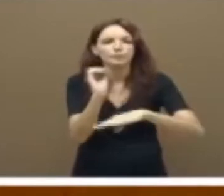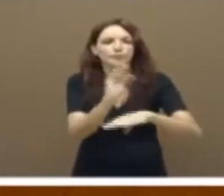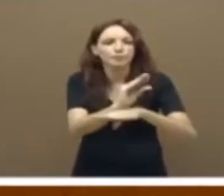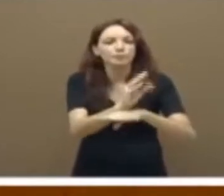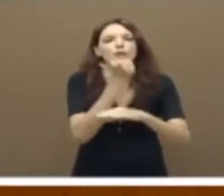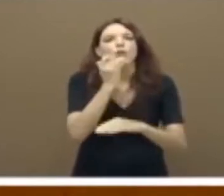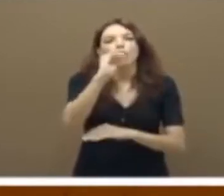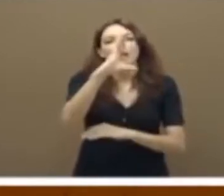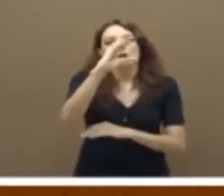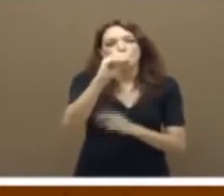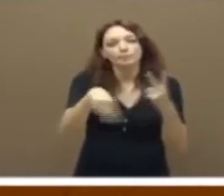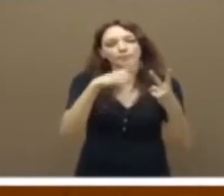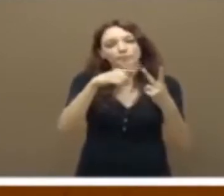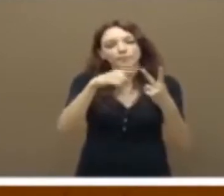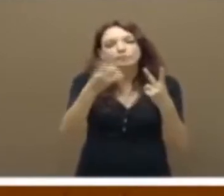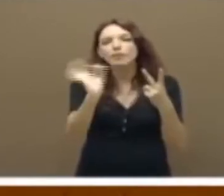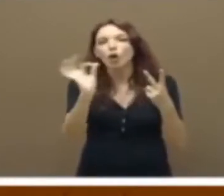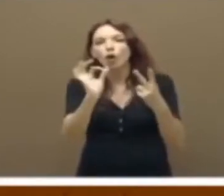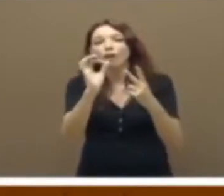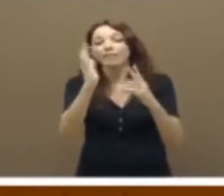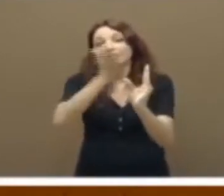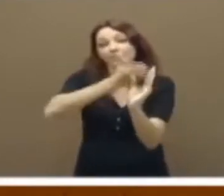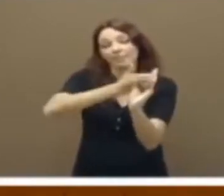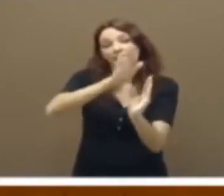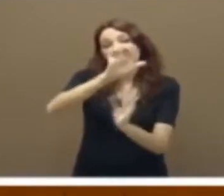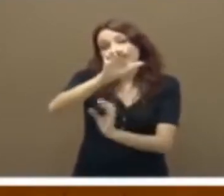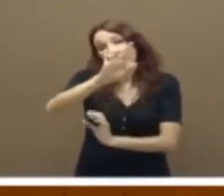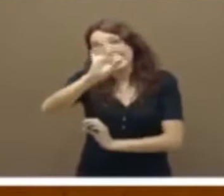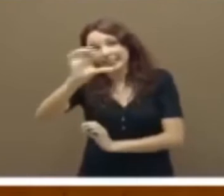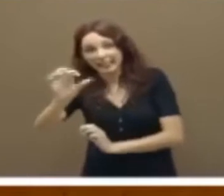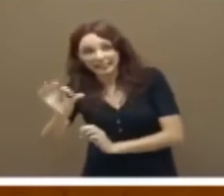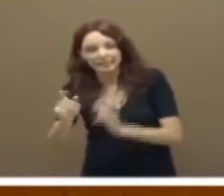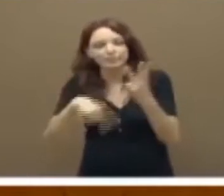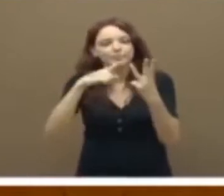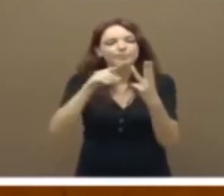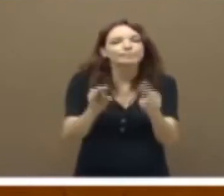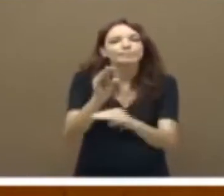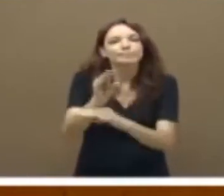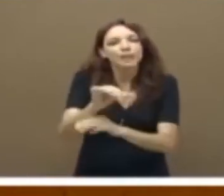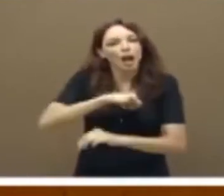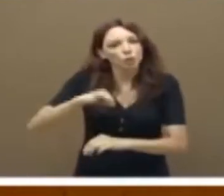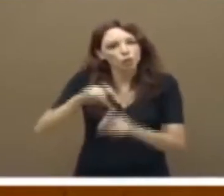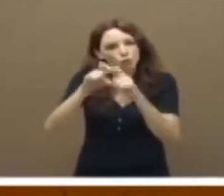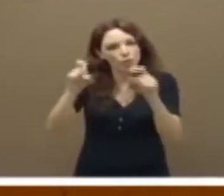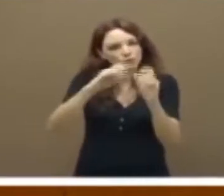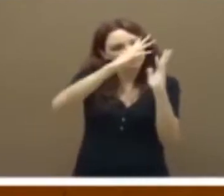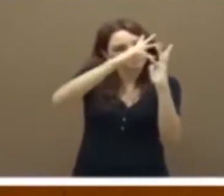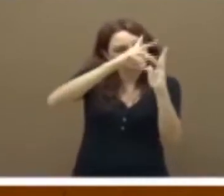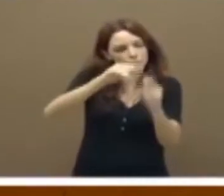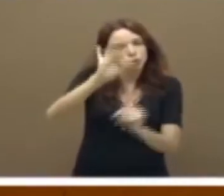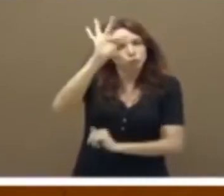las ayudas autónomos, las distintas medidas que se han tomado por parte de todas las Administraciones estatal,